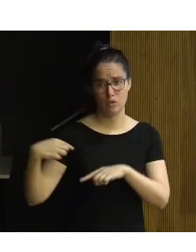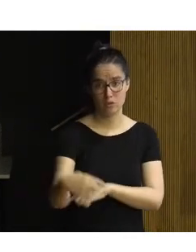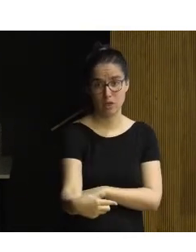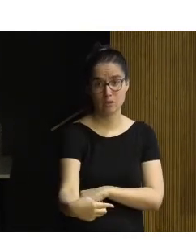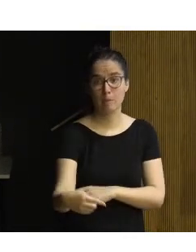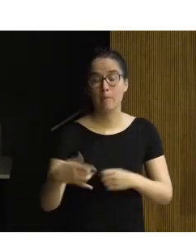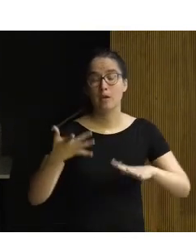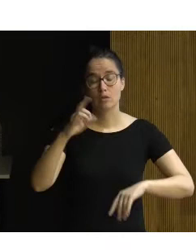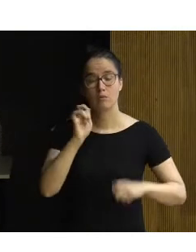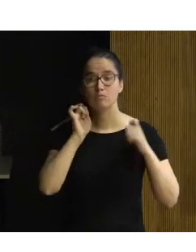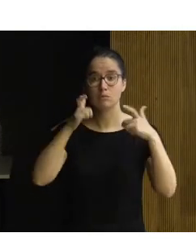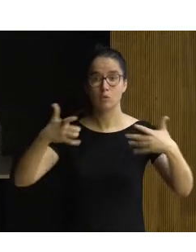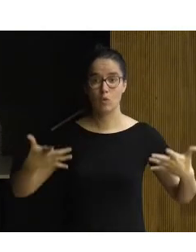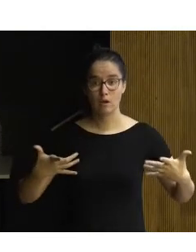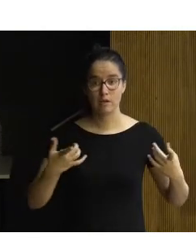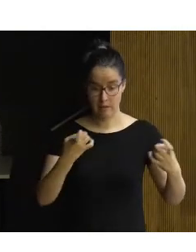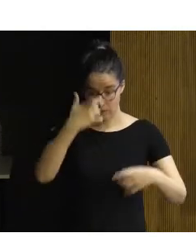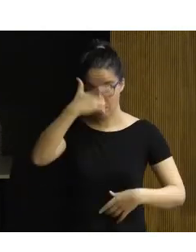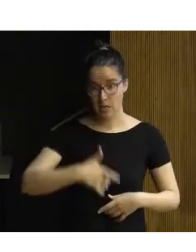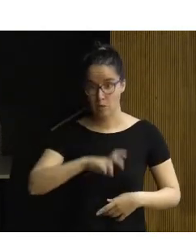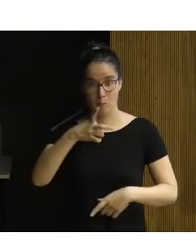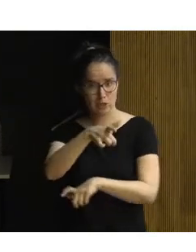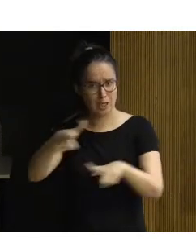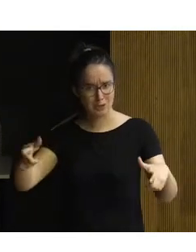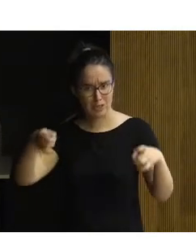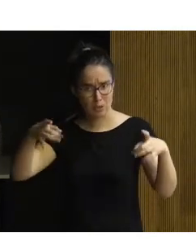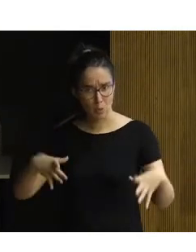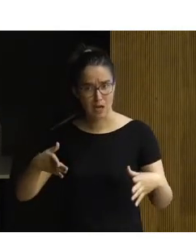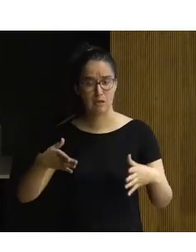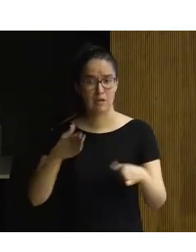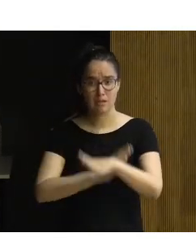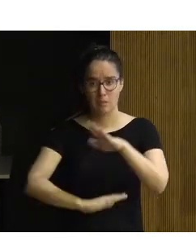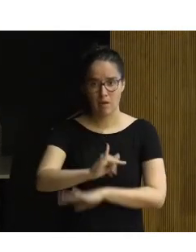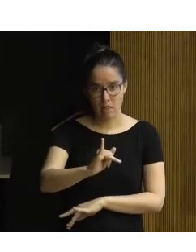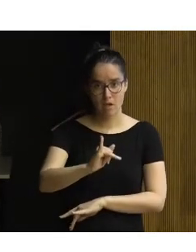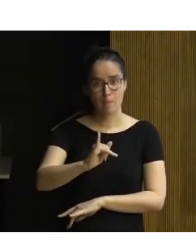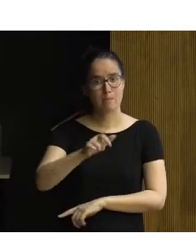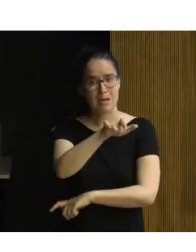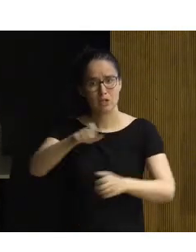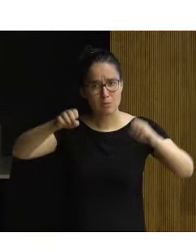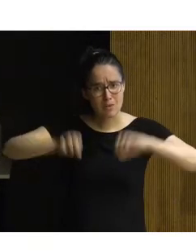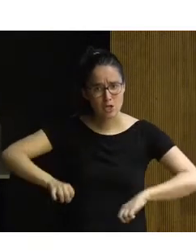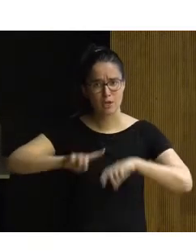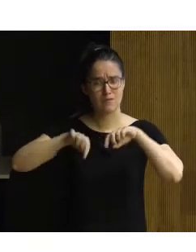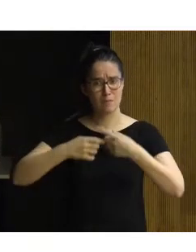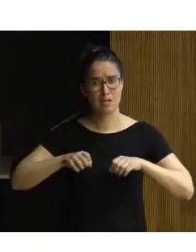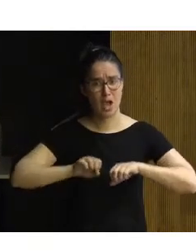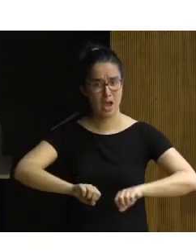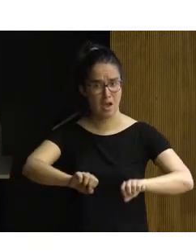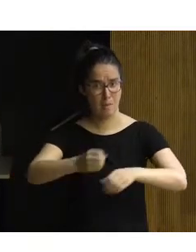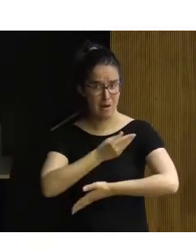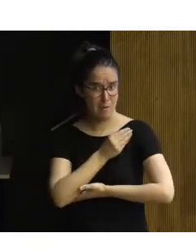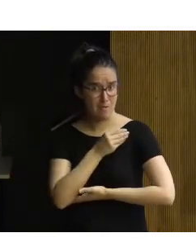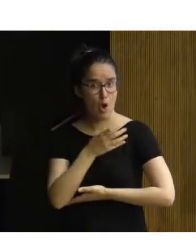Pero también descubrí que no solo es necesaria para mí u otras personas con discapacidad, las personas mayores, las familias con carritos de bebé